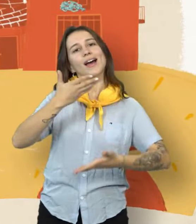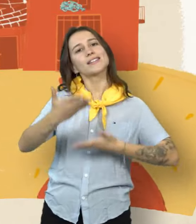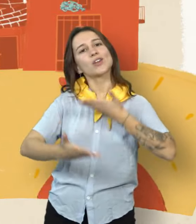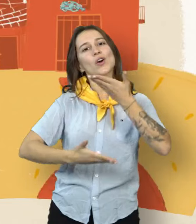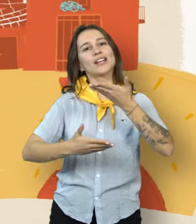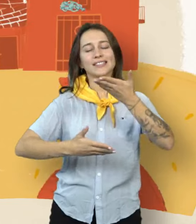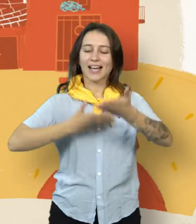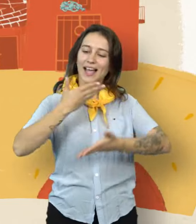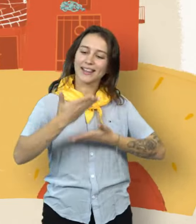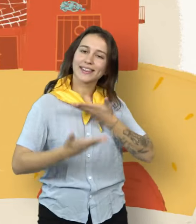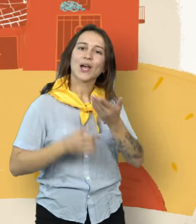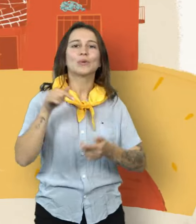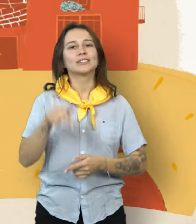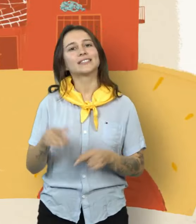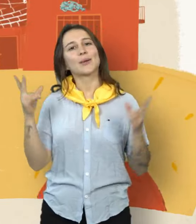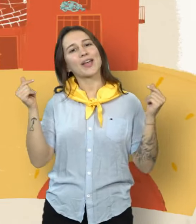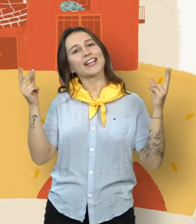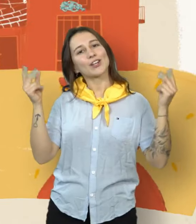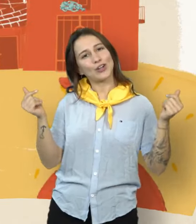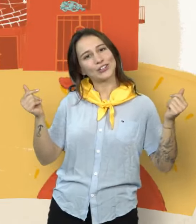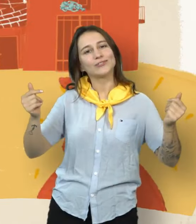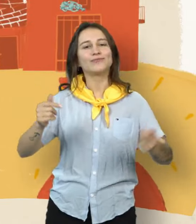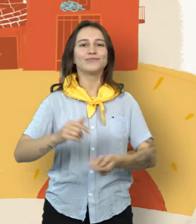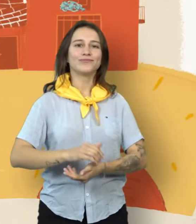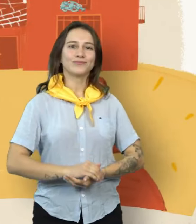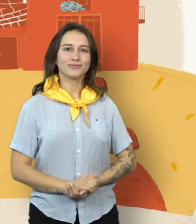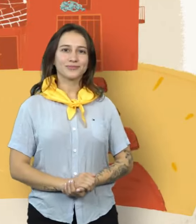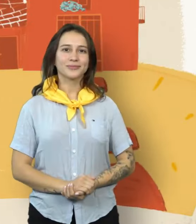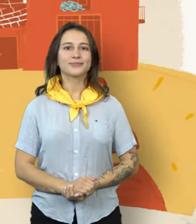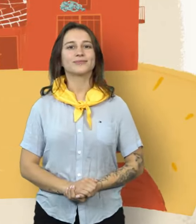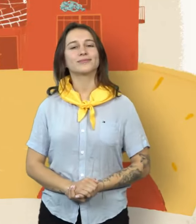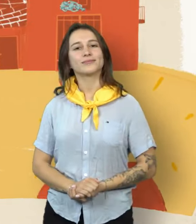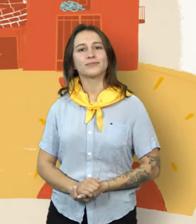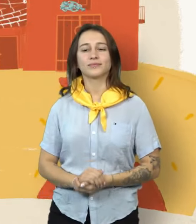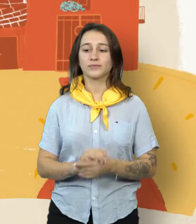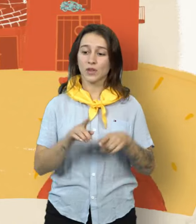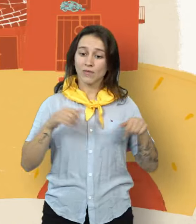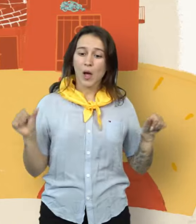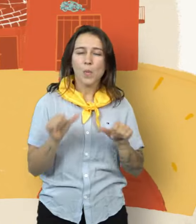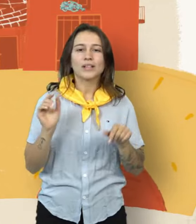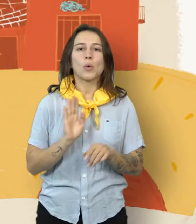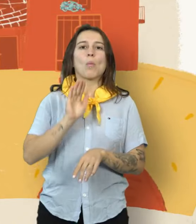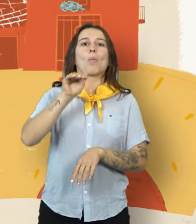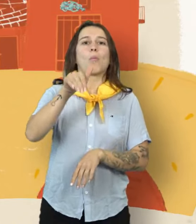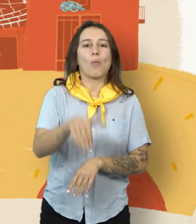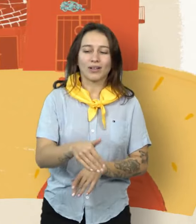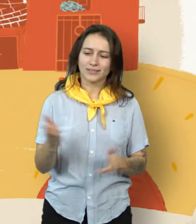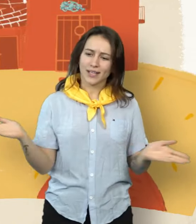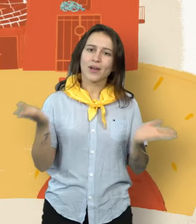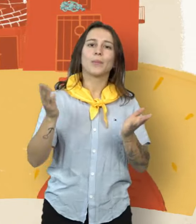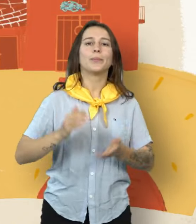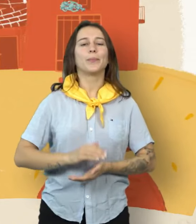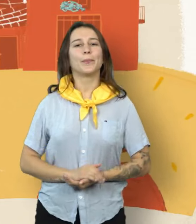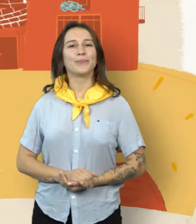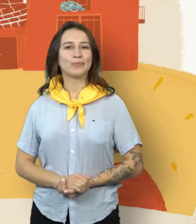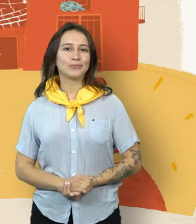con las canciones, ¡Cantamos este pericón! ¡Vamos a armar ese puentecito! ¡Aura!